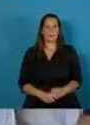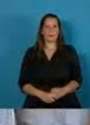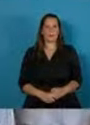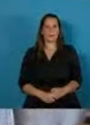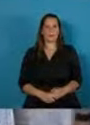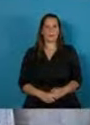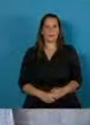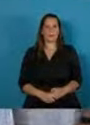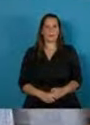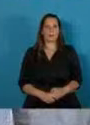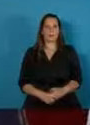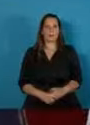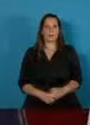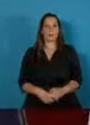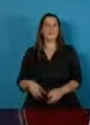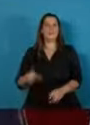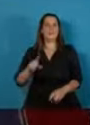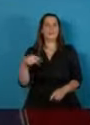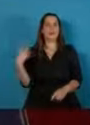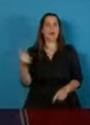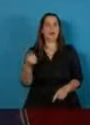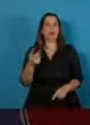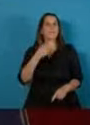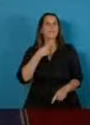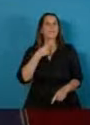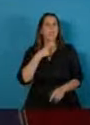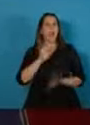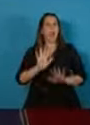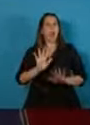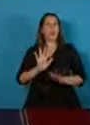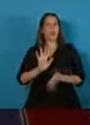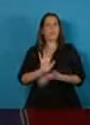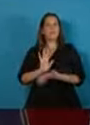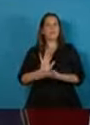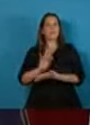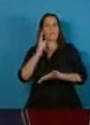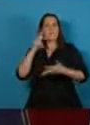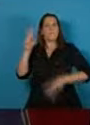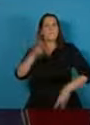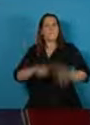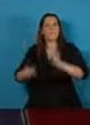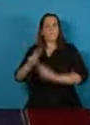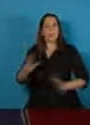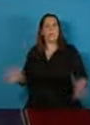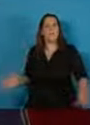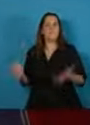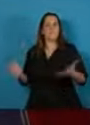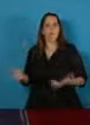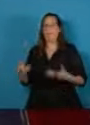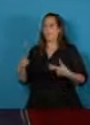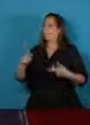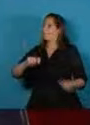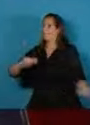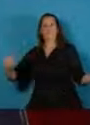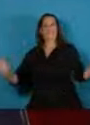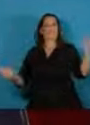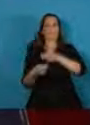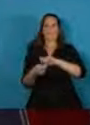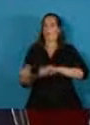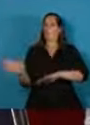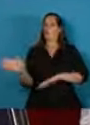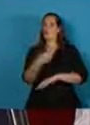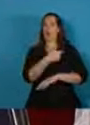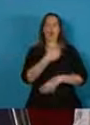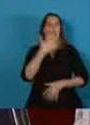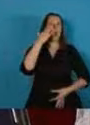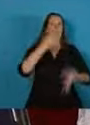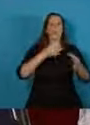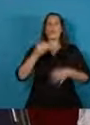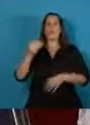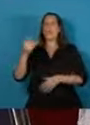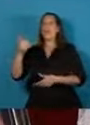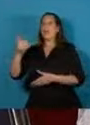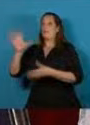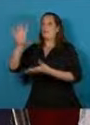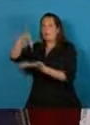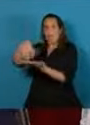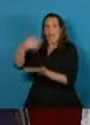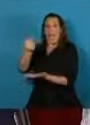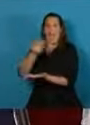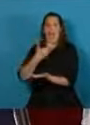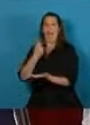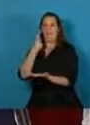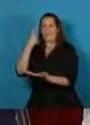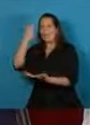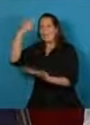queremos impulsar así una reestructuración de todo el sistema de inteligencia y información